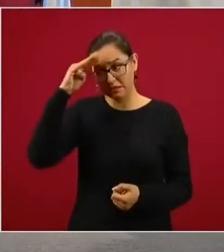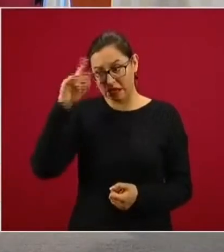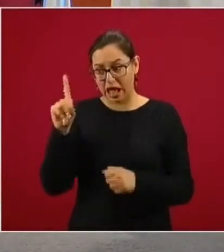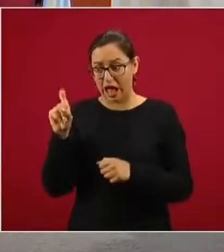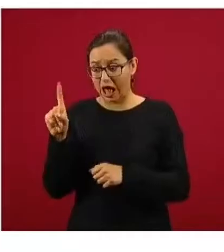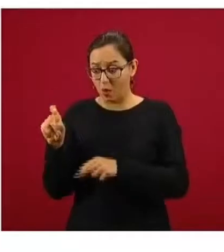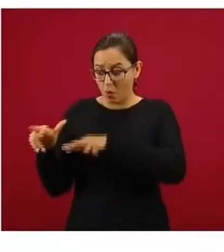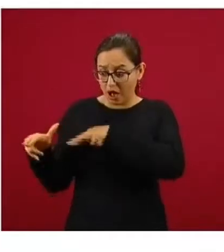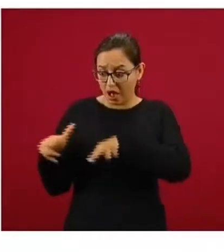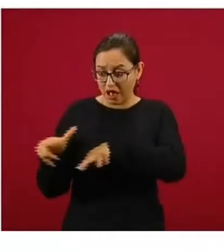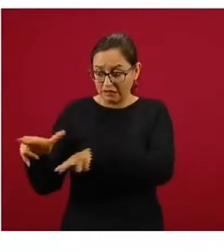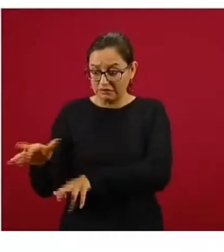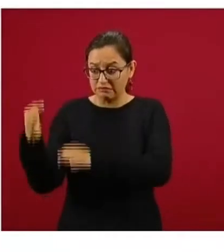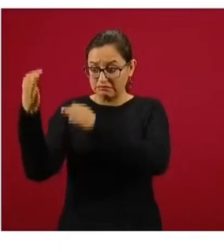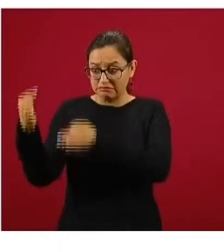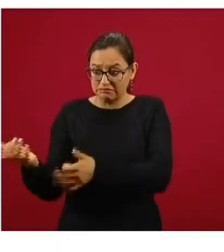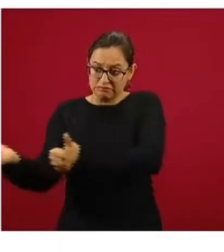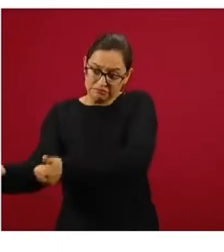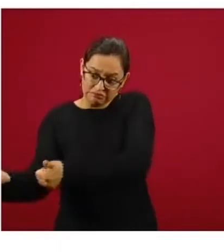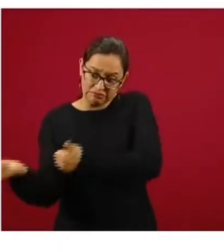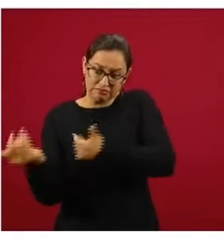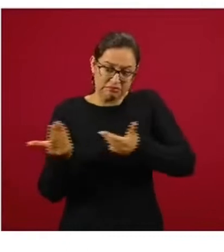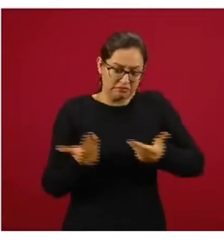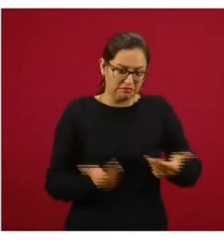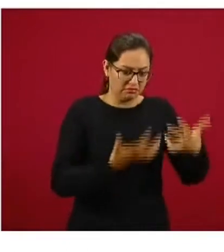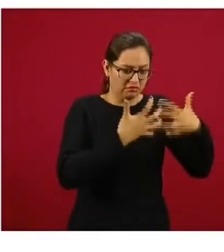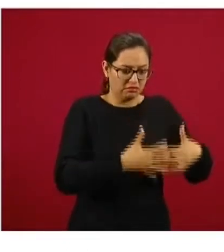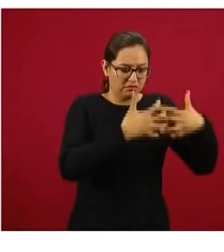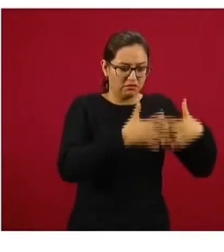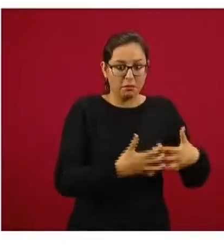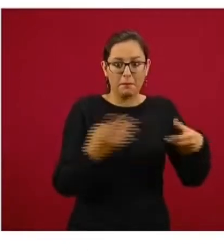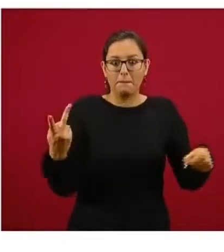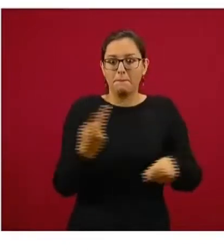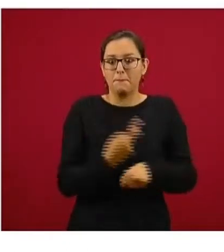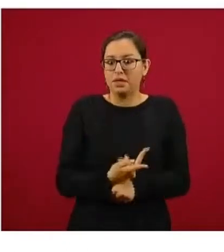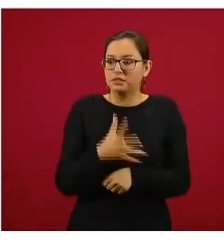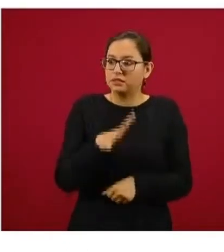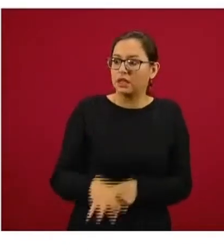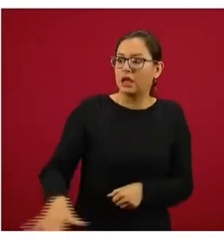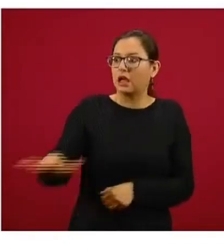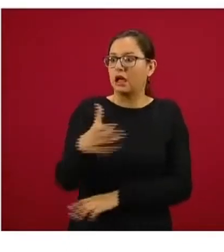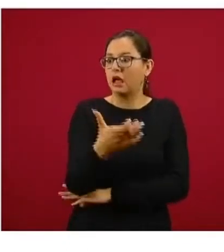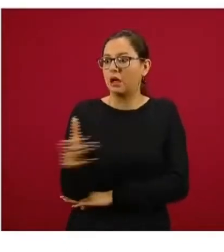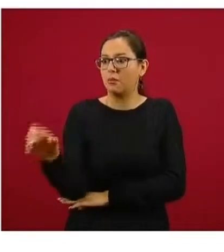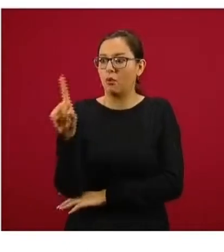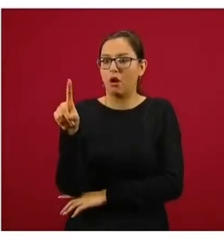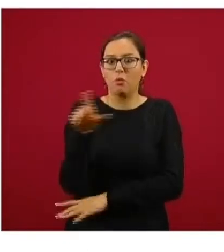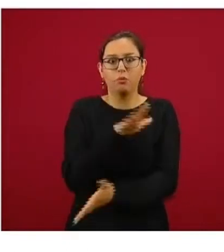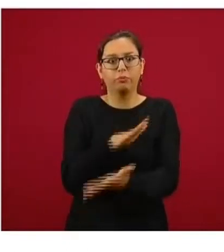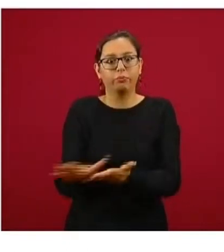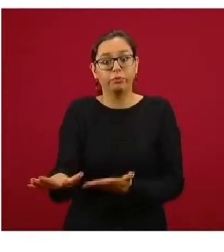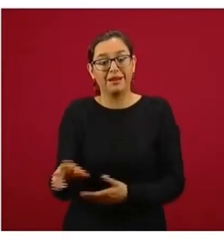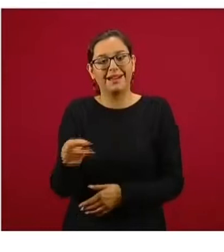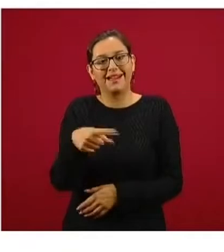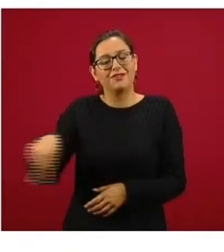y, por lo tanto, le iba a faltar agua a la gente de abajo, que es Azurco, quien puso los amparos. La solución que